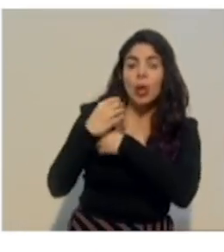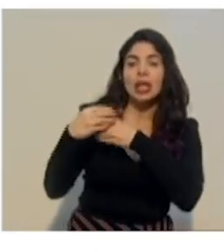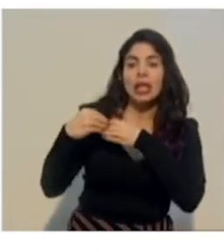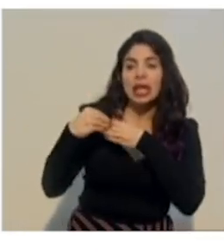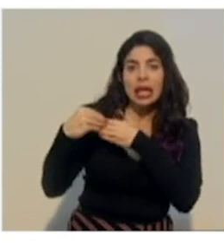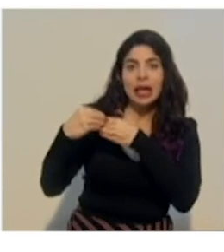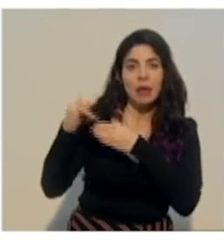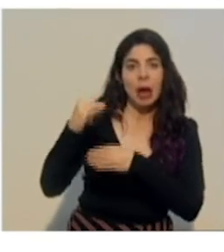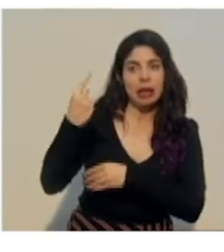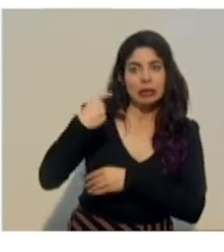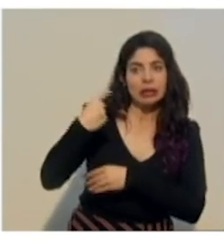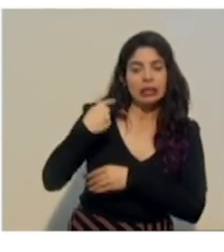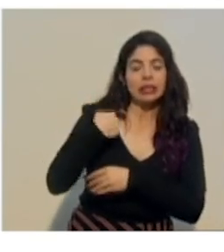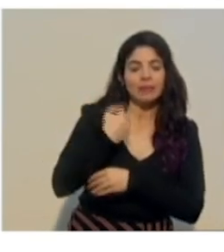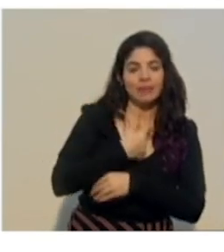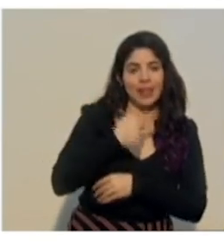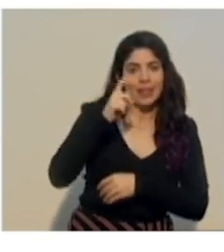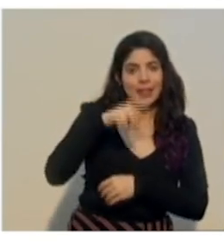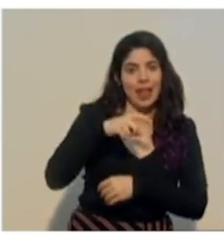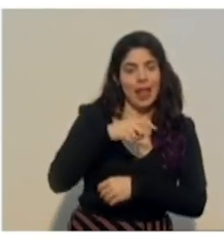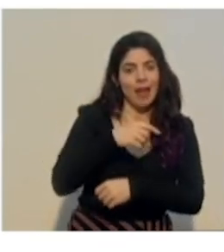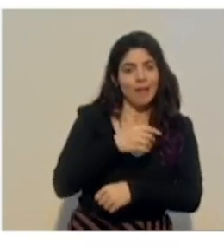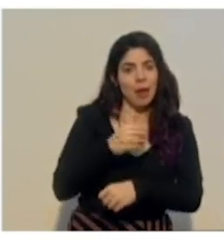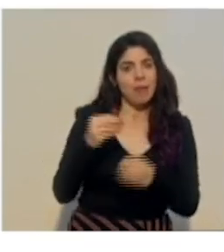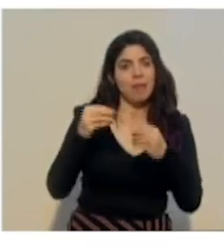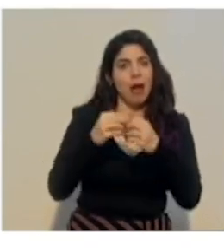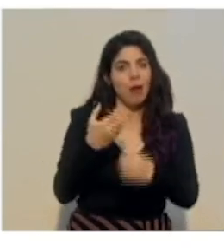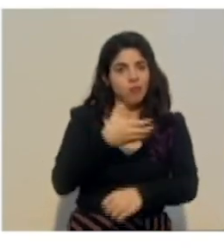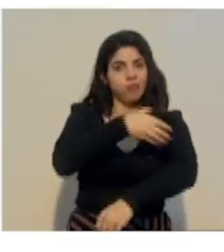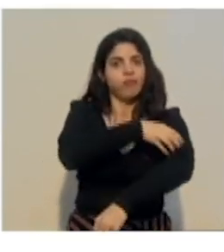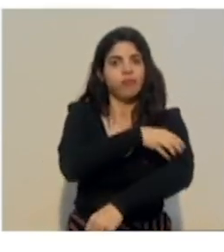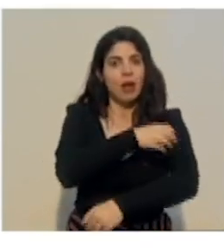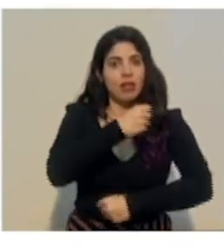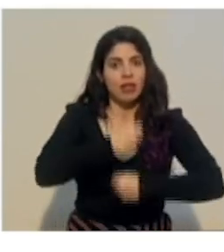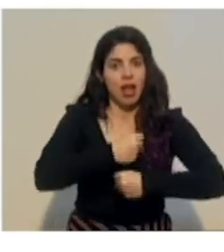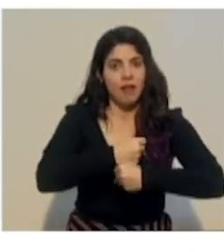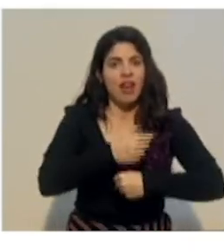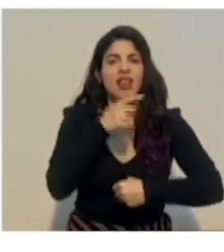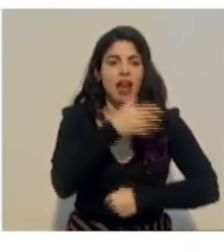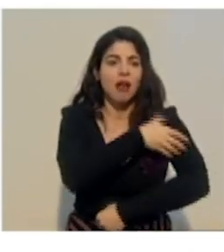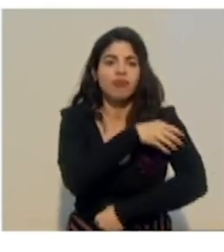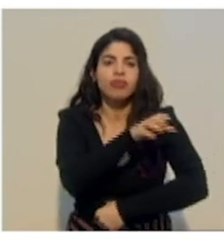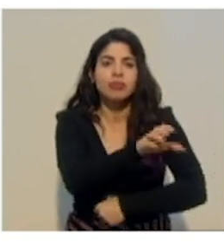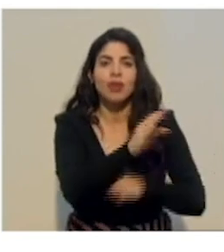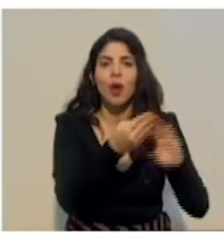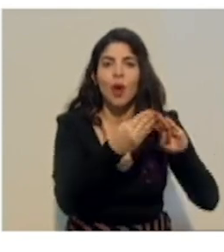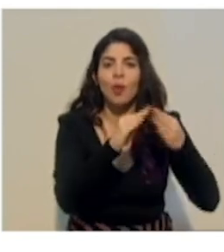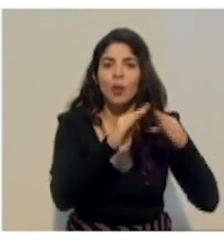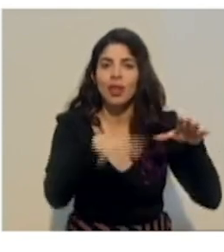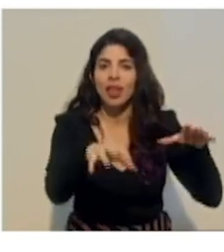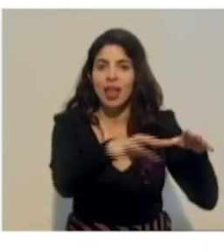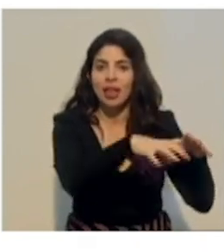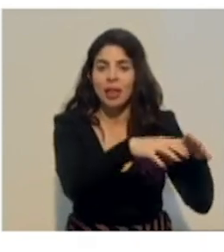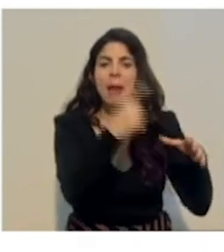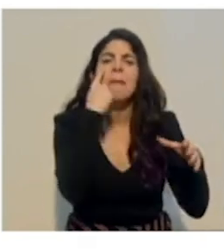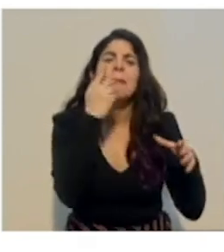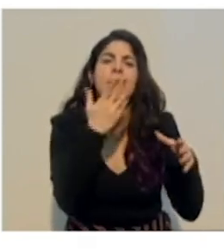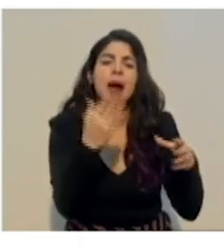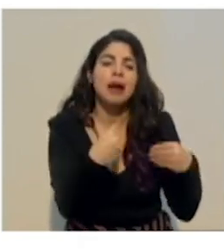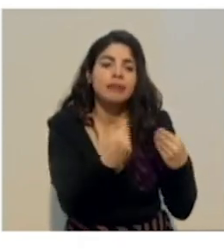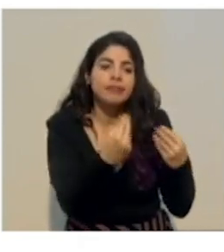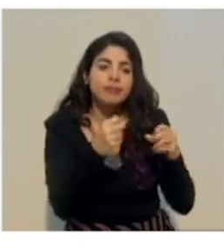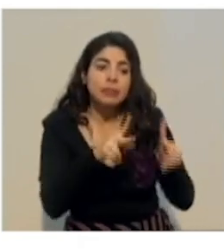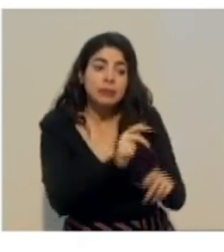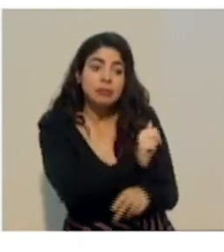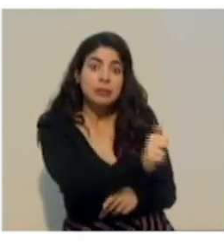fortalecimiento del trabajo a nivel de la comunidad, que nos permita ser nosotros los primeros